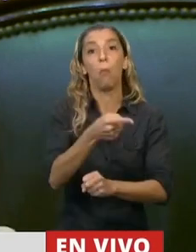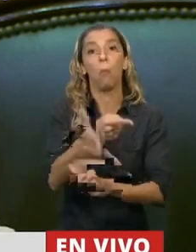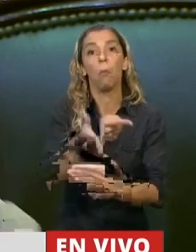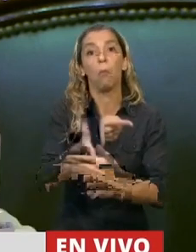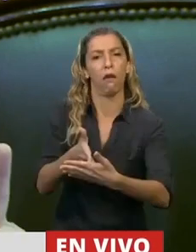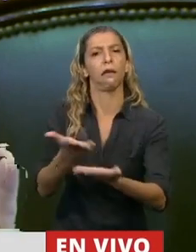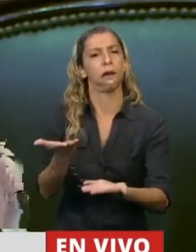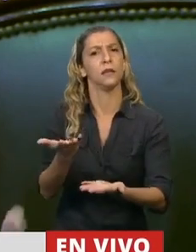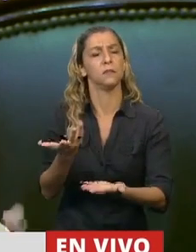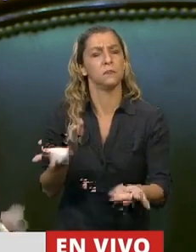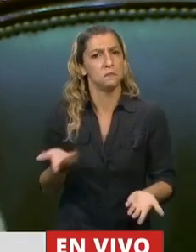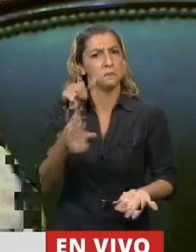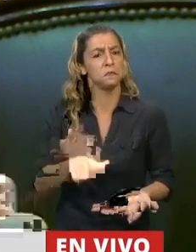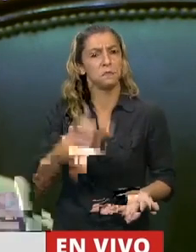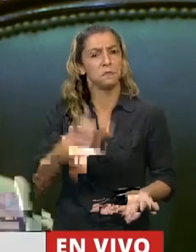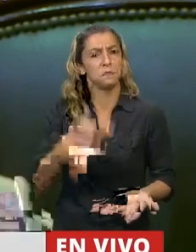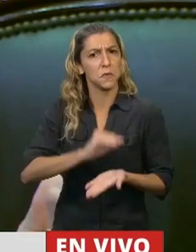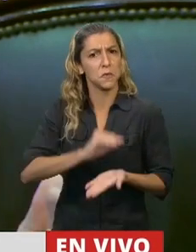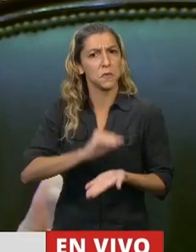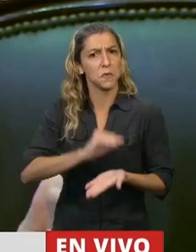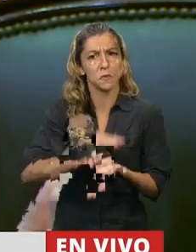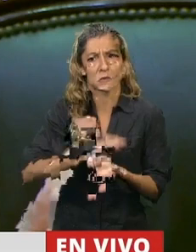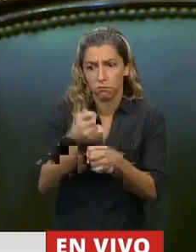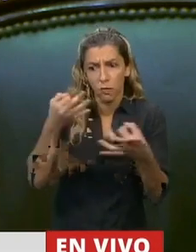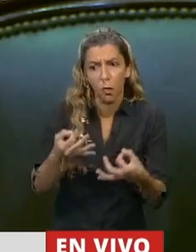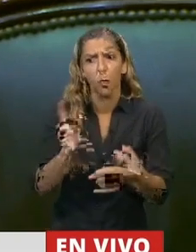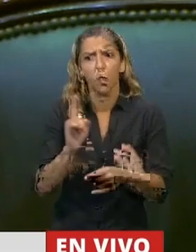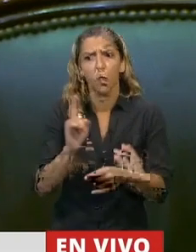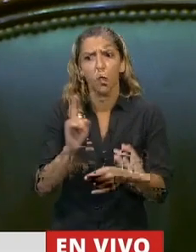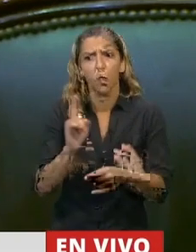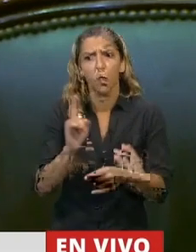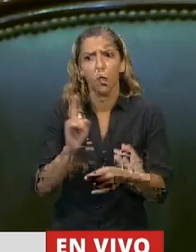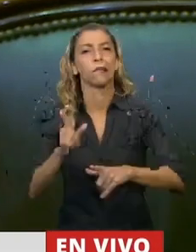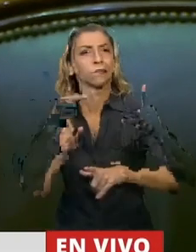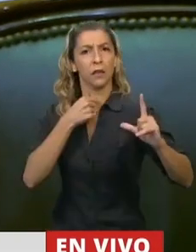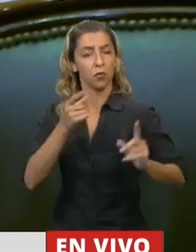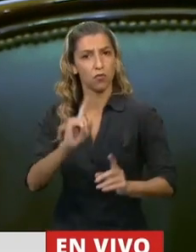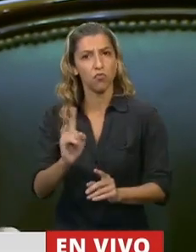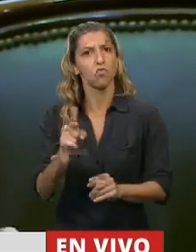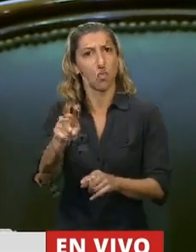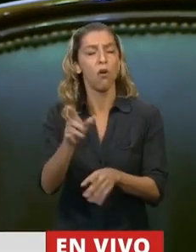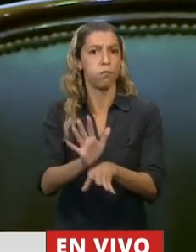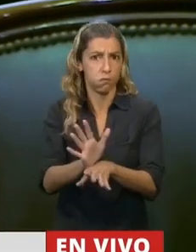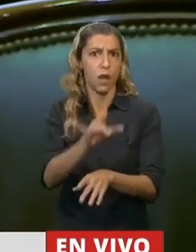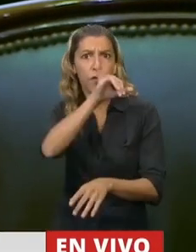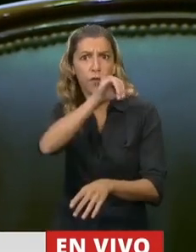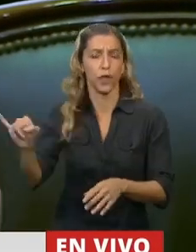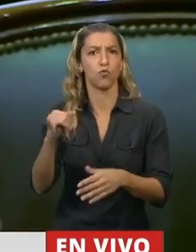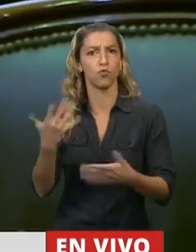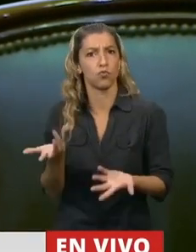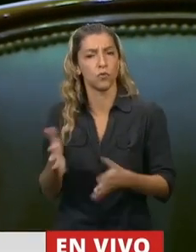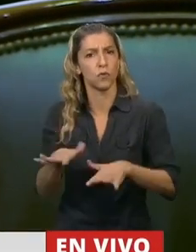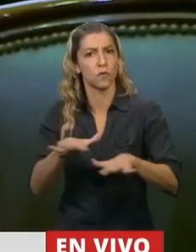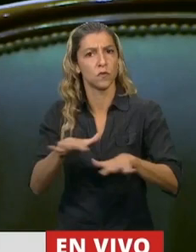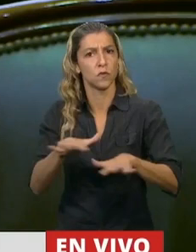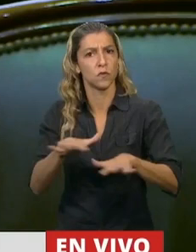que está haciendo cosas para tener algún tipo de protagonismo político, está denunciando hechos graves que lleva adelante